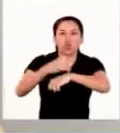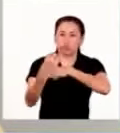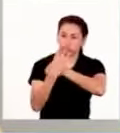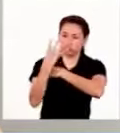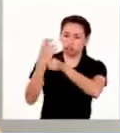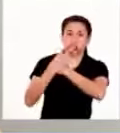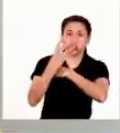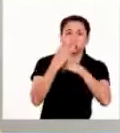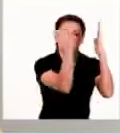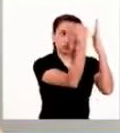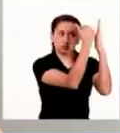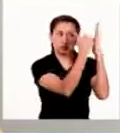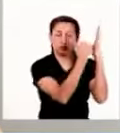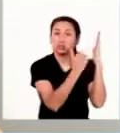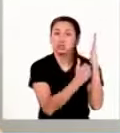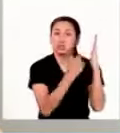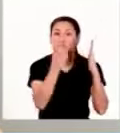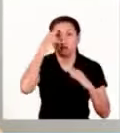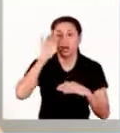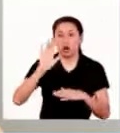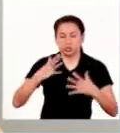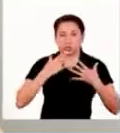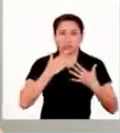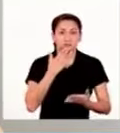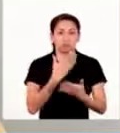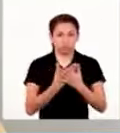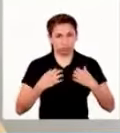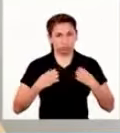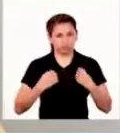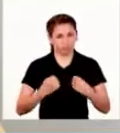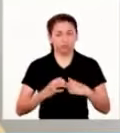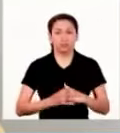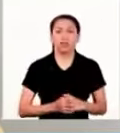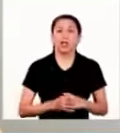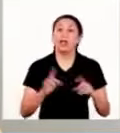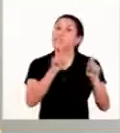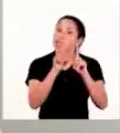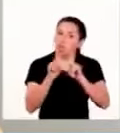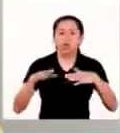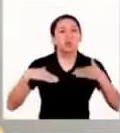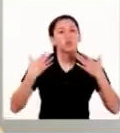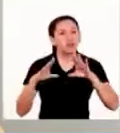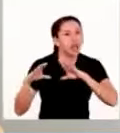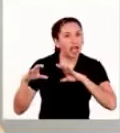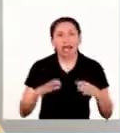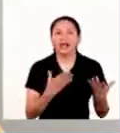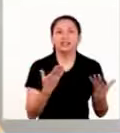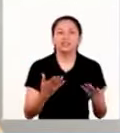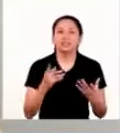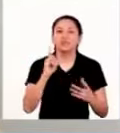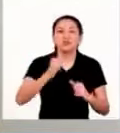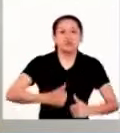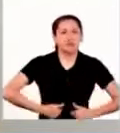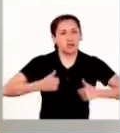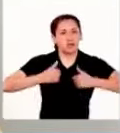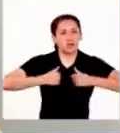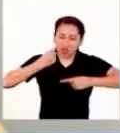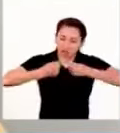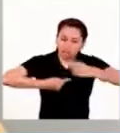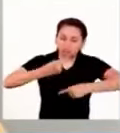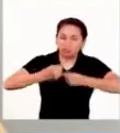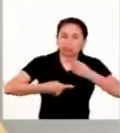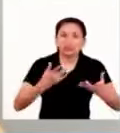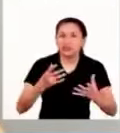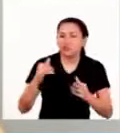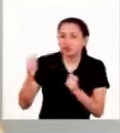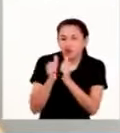aquellos apunten que desean tomar en cuenta para su bienestar también podríamos realizar actividades de la vida cotidiana con ellos